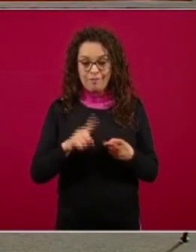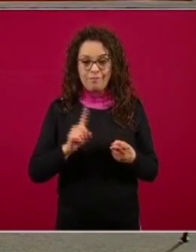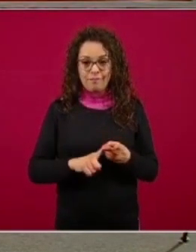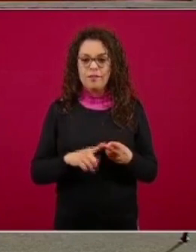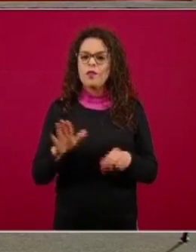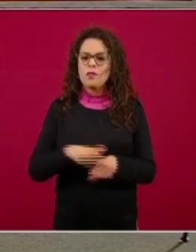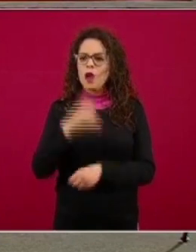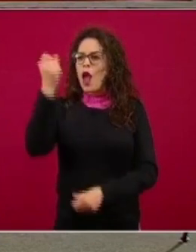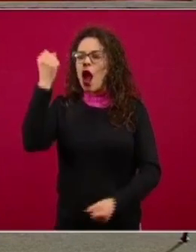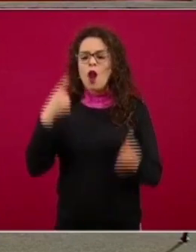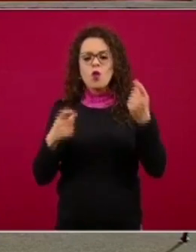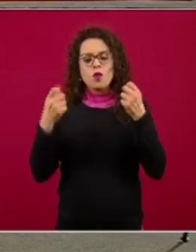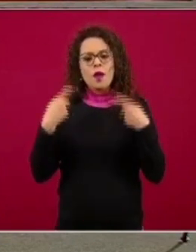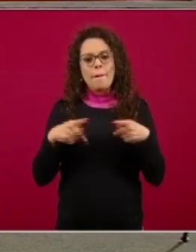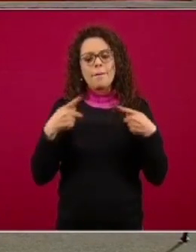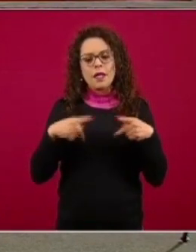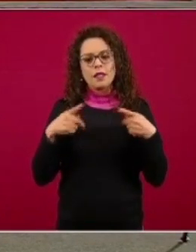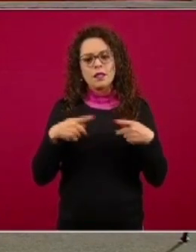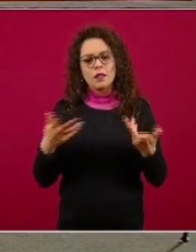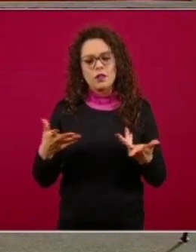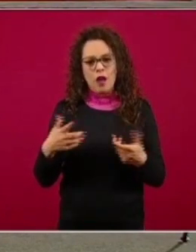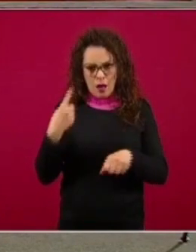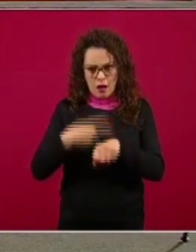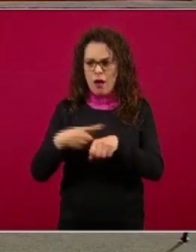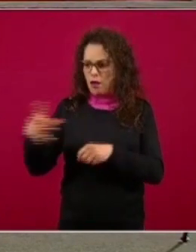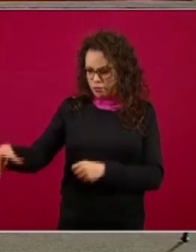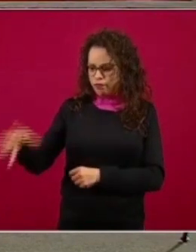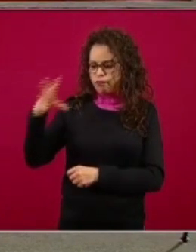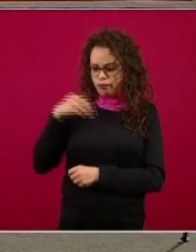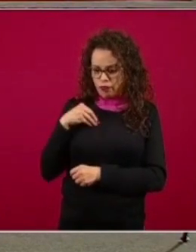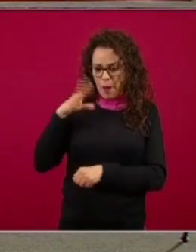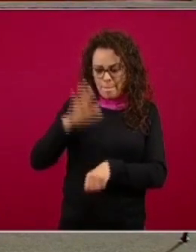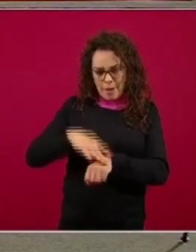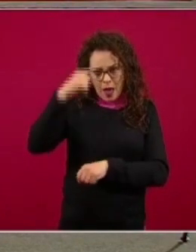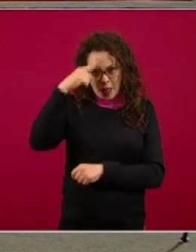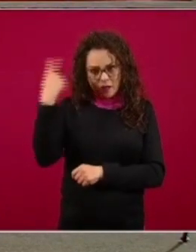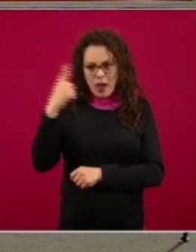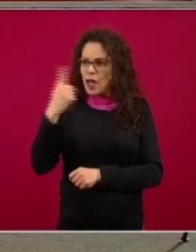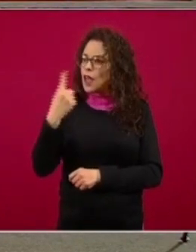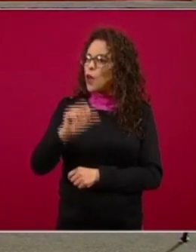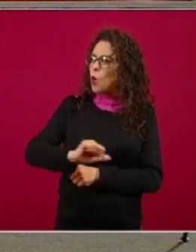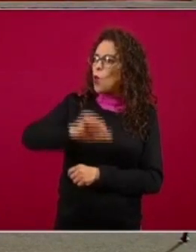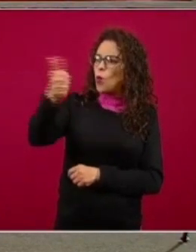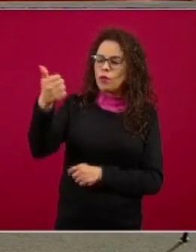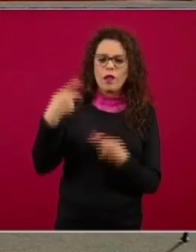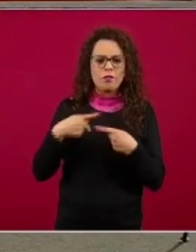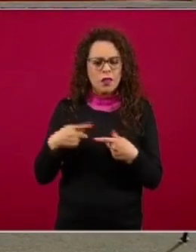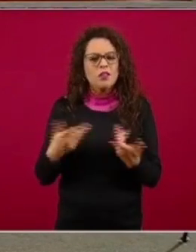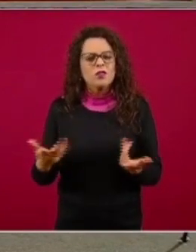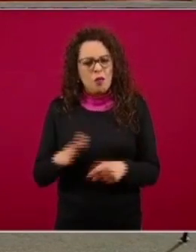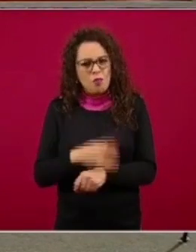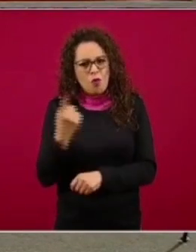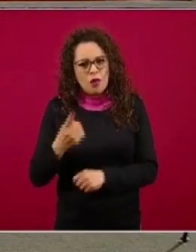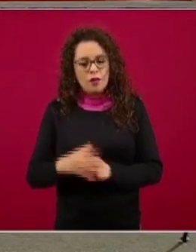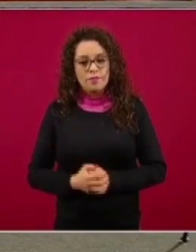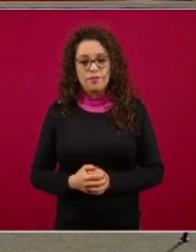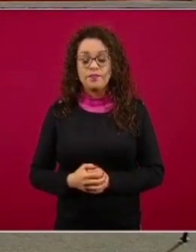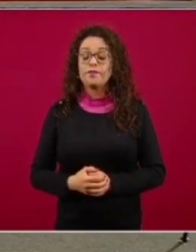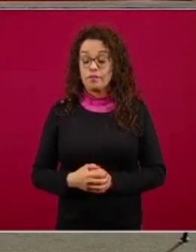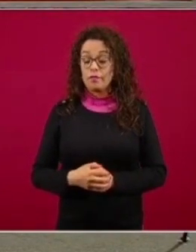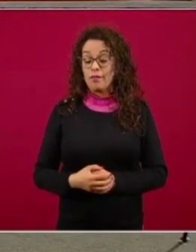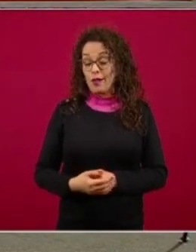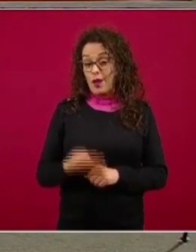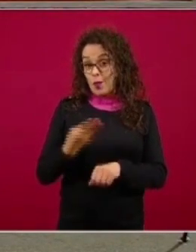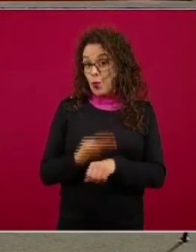personas contraen la enfermedad más fácilmente que otras hay hay varios hechos muy